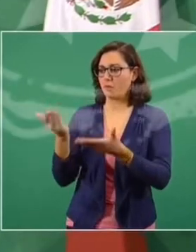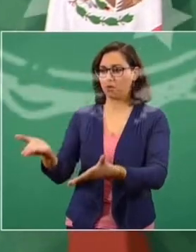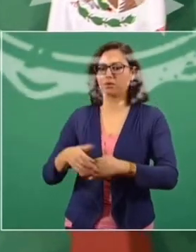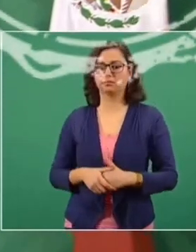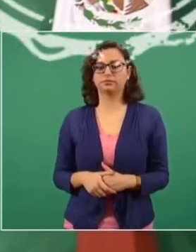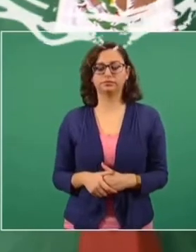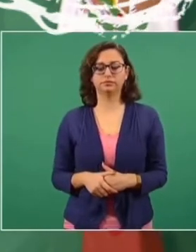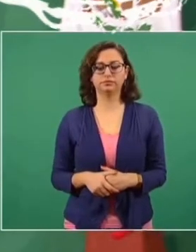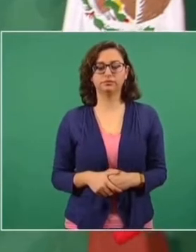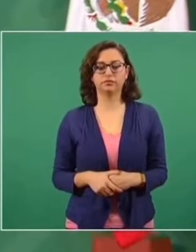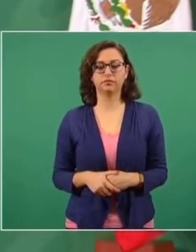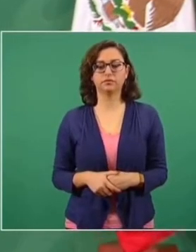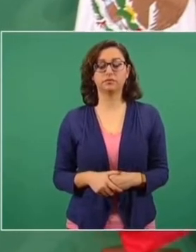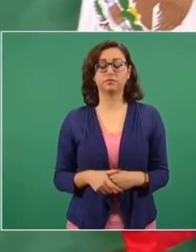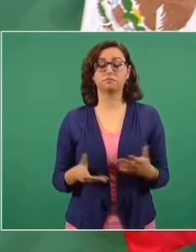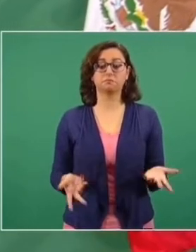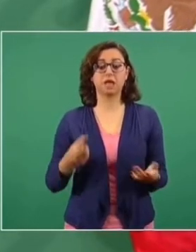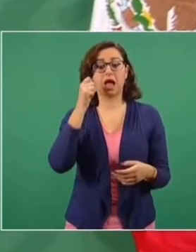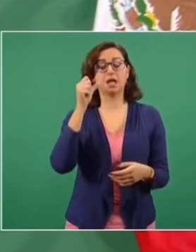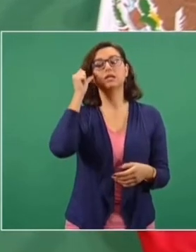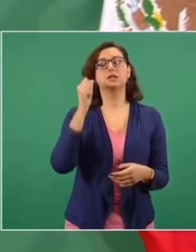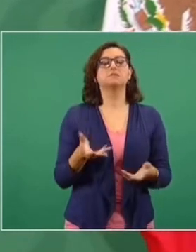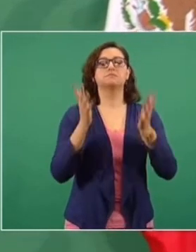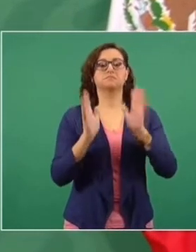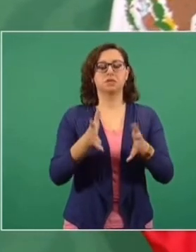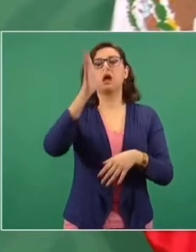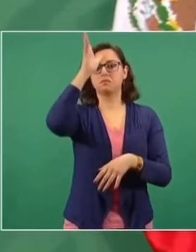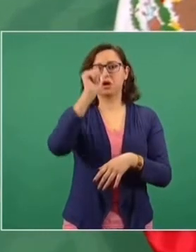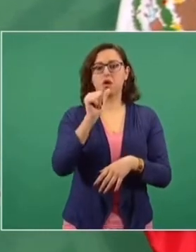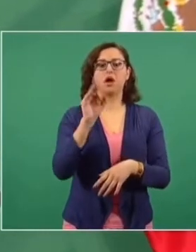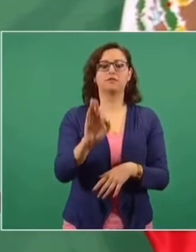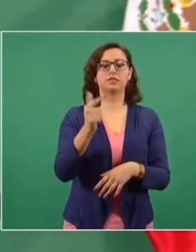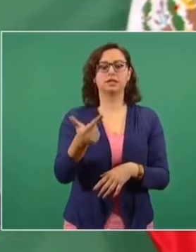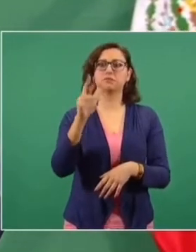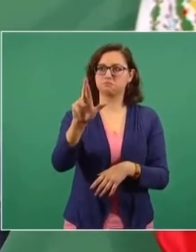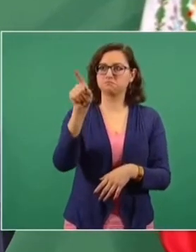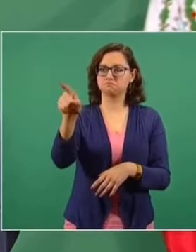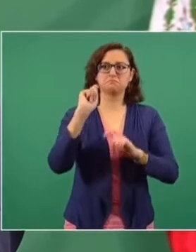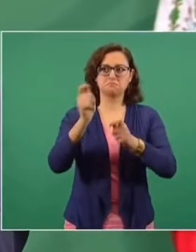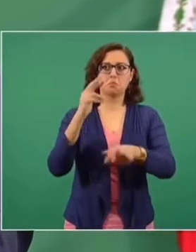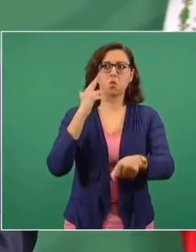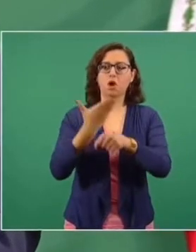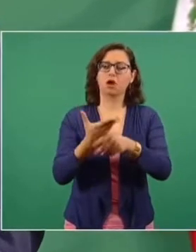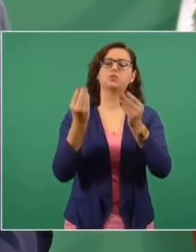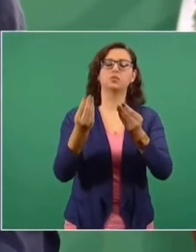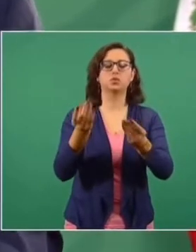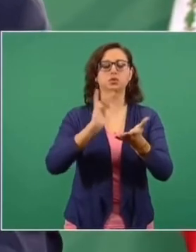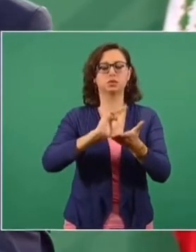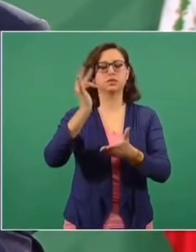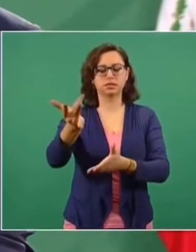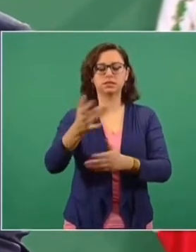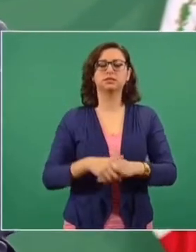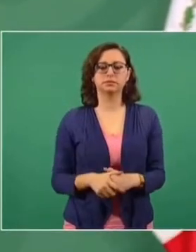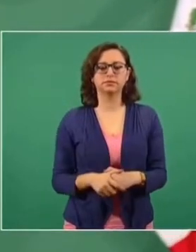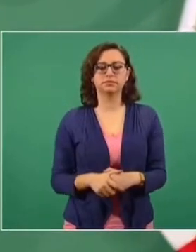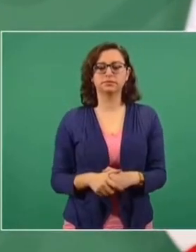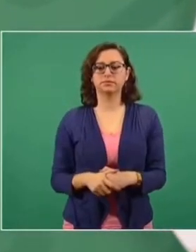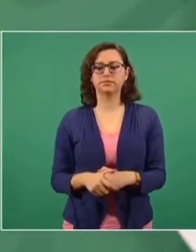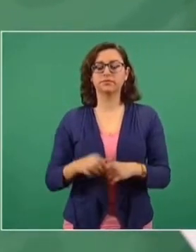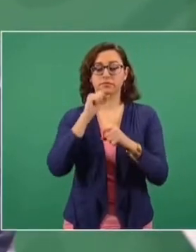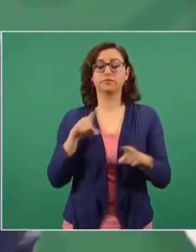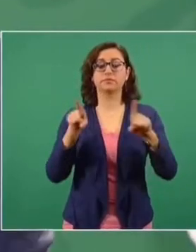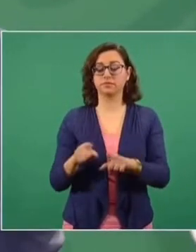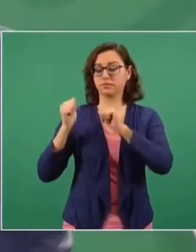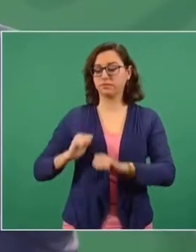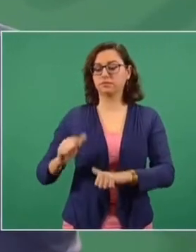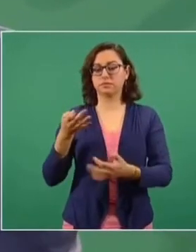Ayer se logró un acuerdo, intervino la fiscalía, le agradecemos mucho a la Fiscalía General de la República, también en el Poder